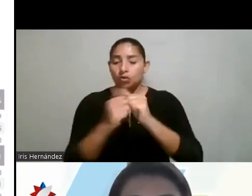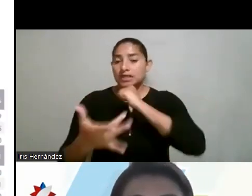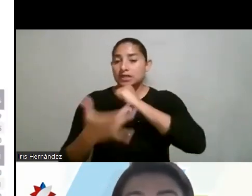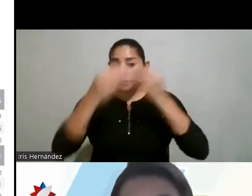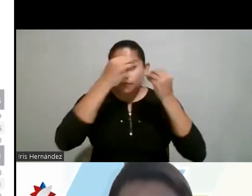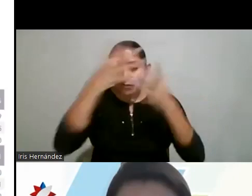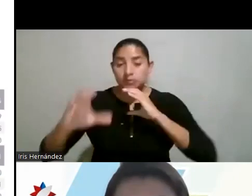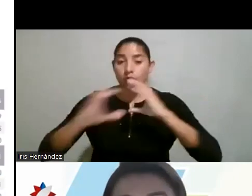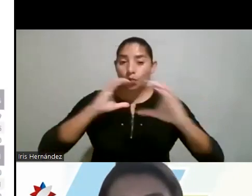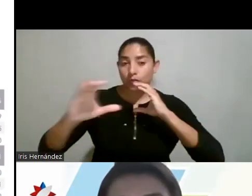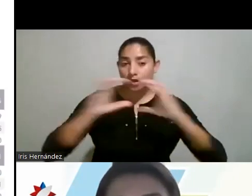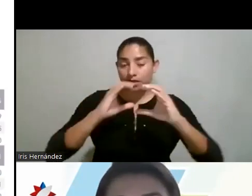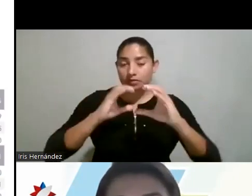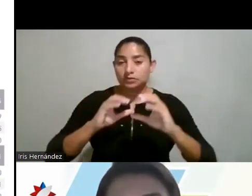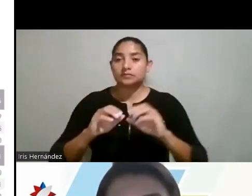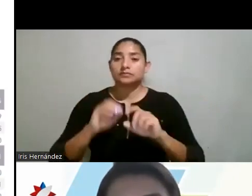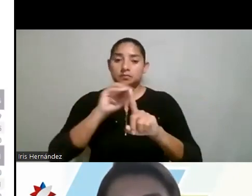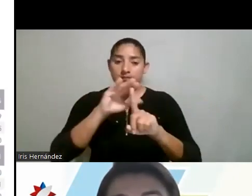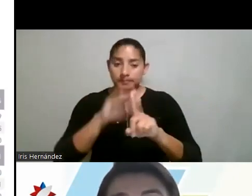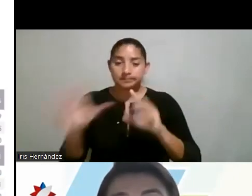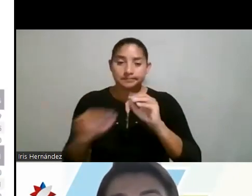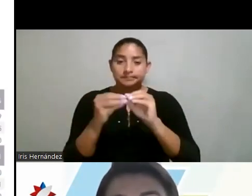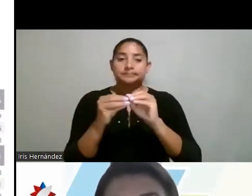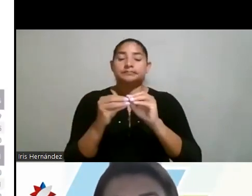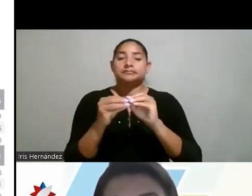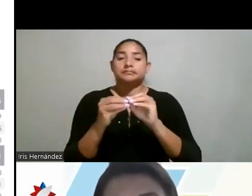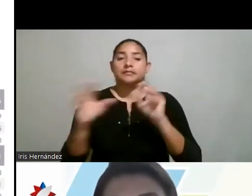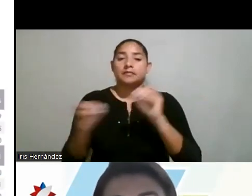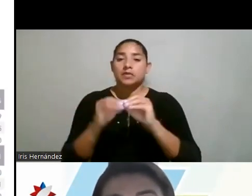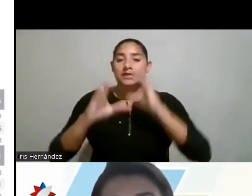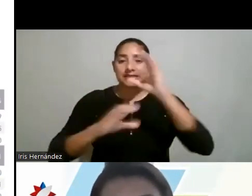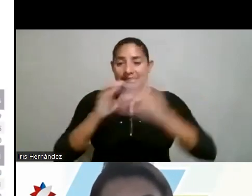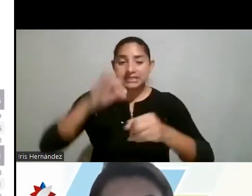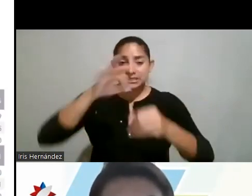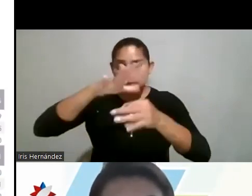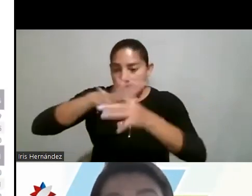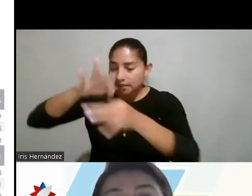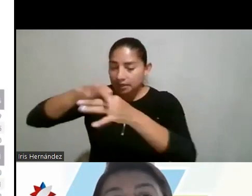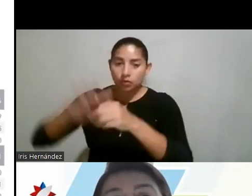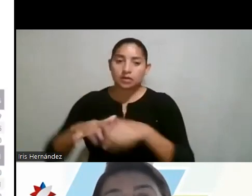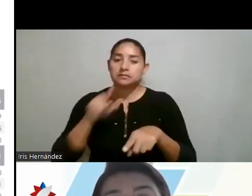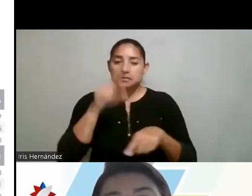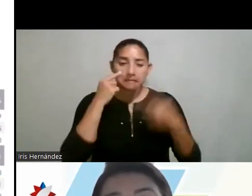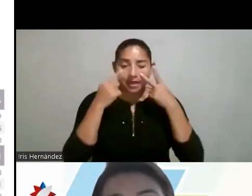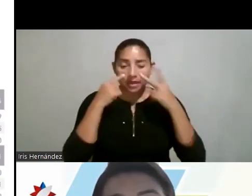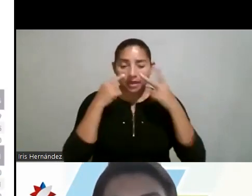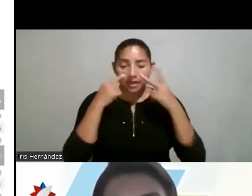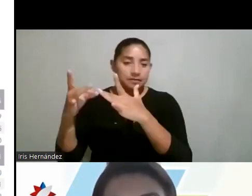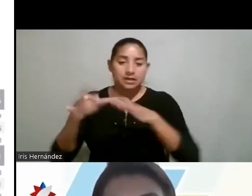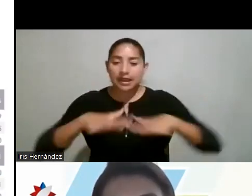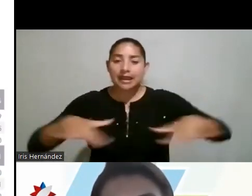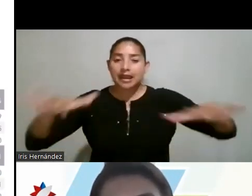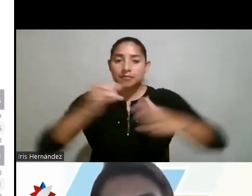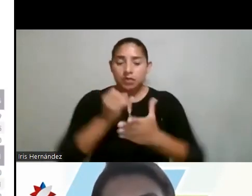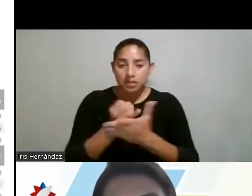y comunicación en un indicador adicional, y las ciencias agrícolas. Y vean especialmente en el campo de ingenierías en